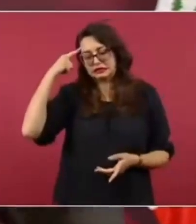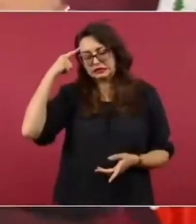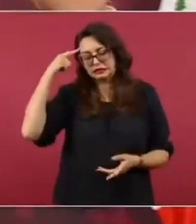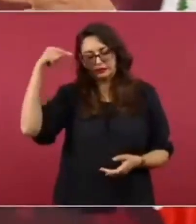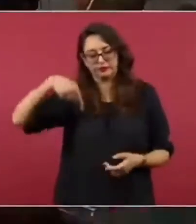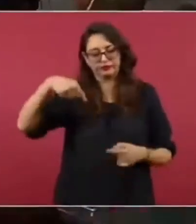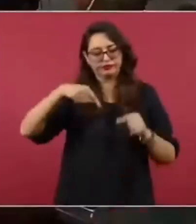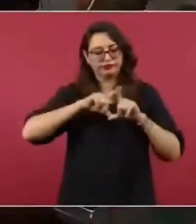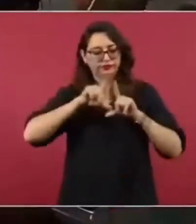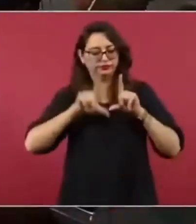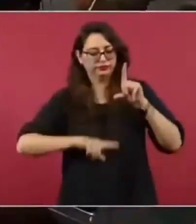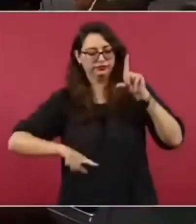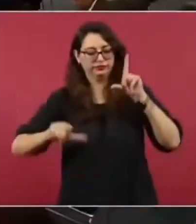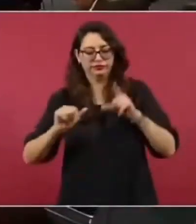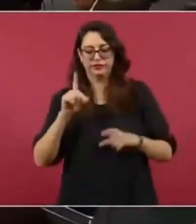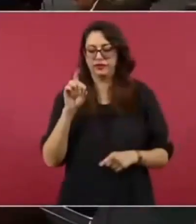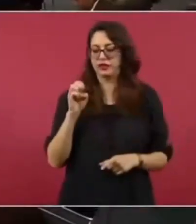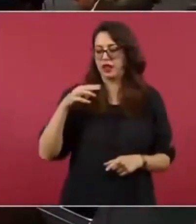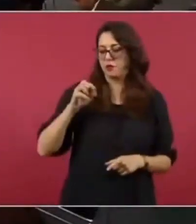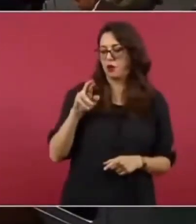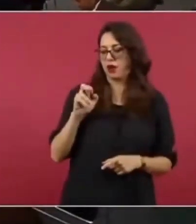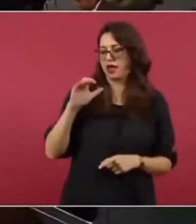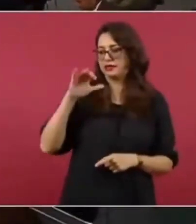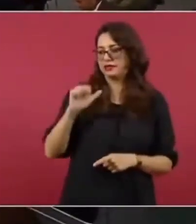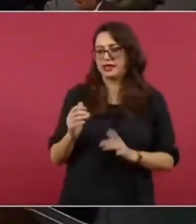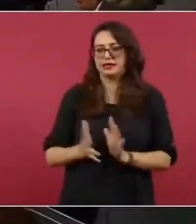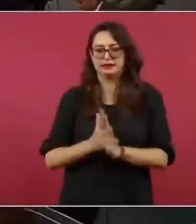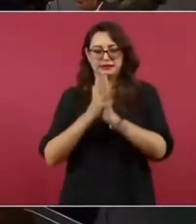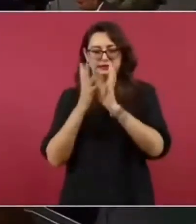el PRI y el PAN se ponen de acuerdo